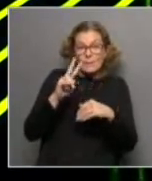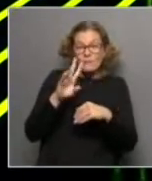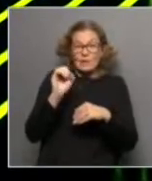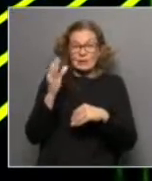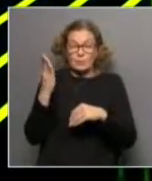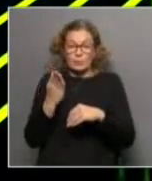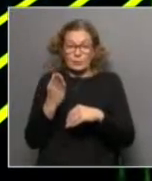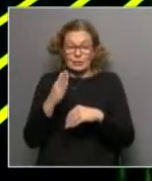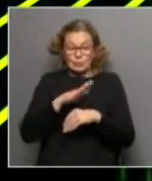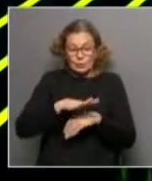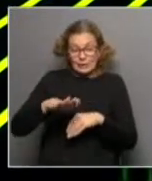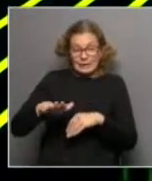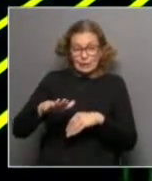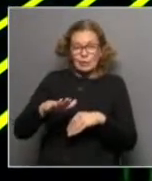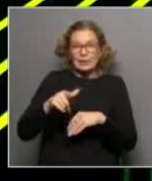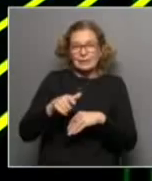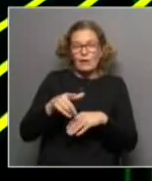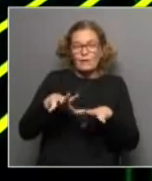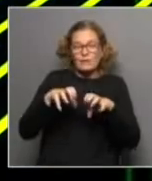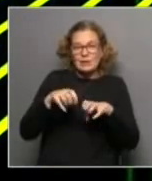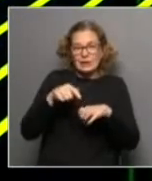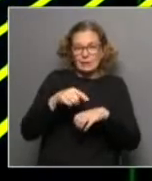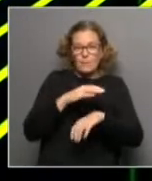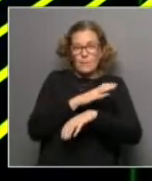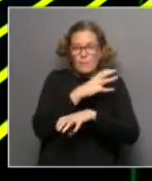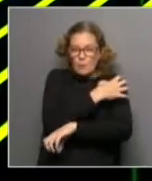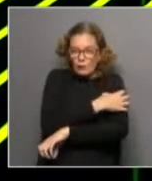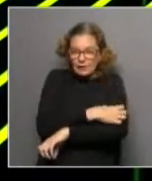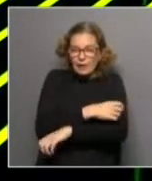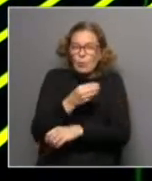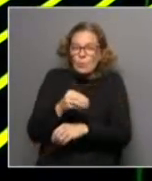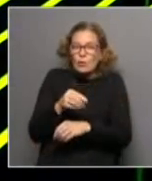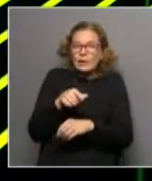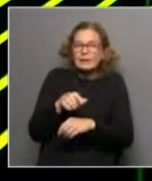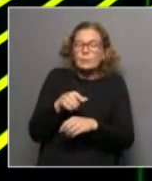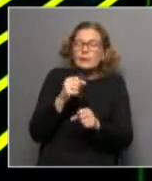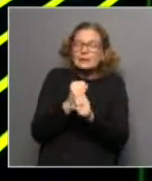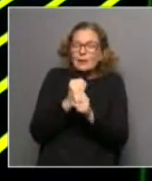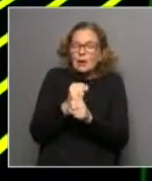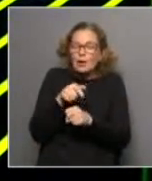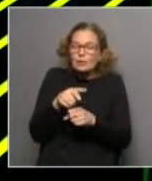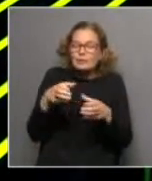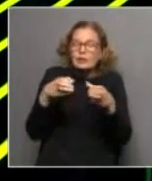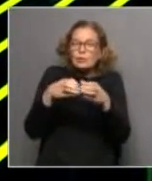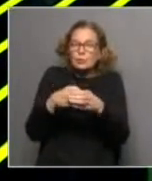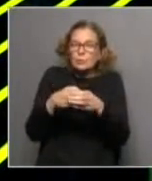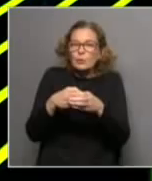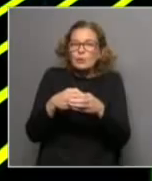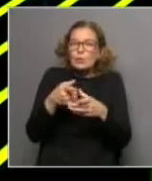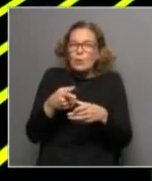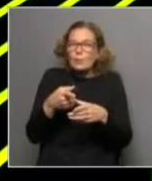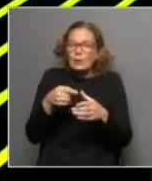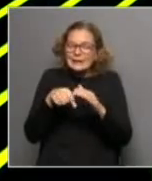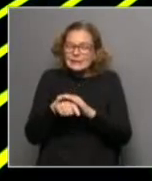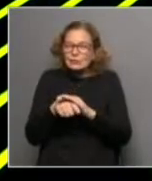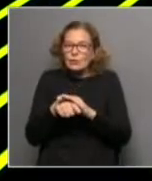20% de los niños, niñas y adolescentes vivían estas condiciones. ¿Cuál es la realidad de quienes trabajan con esta población y qué tanto influye